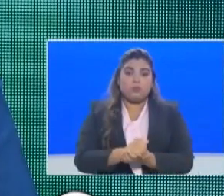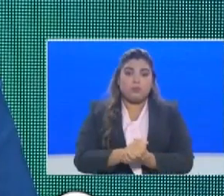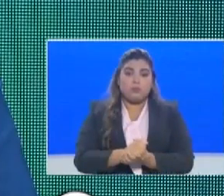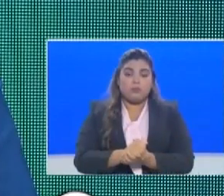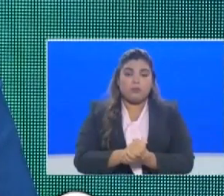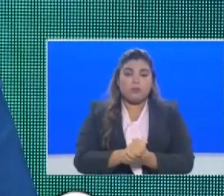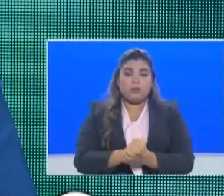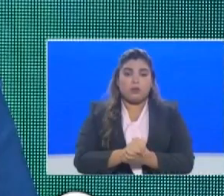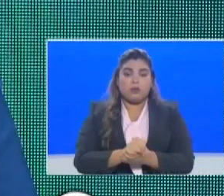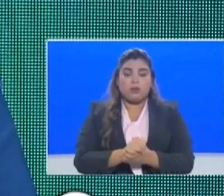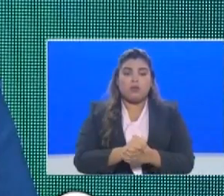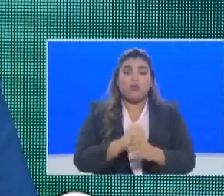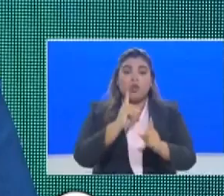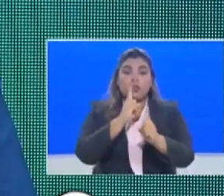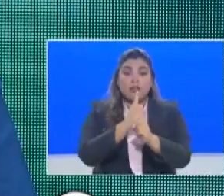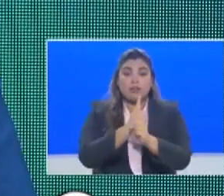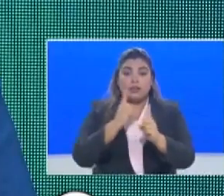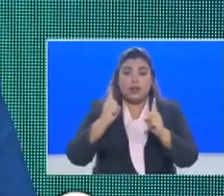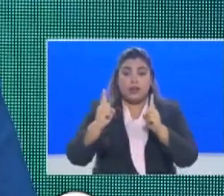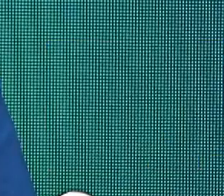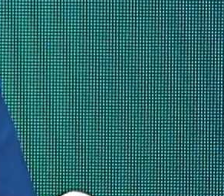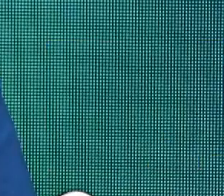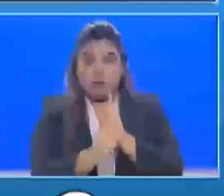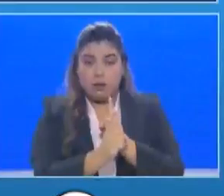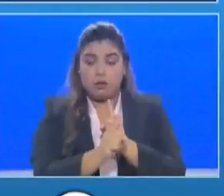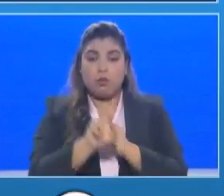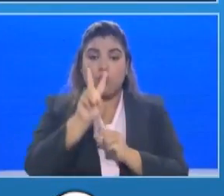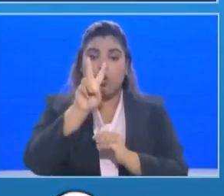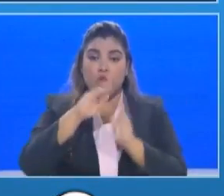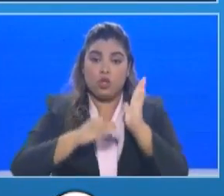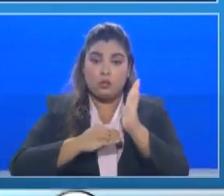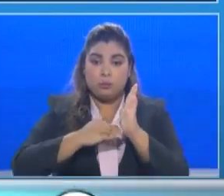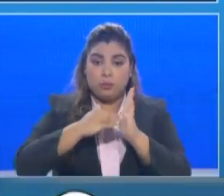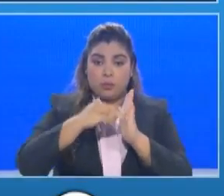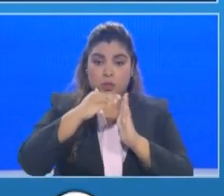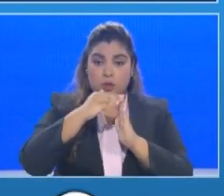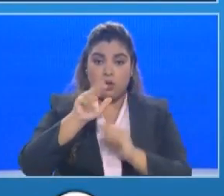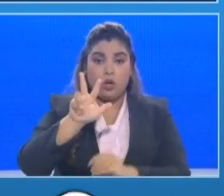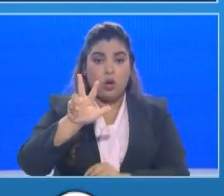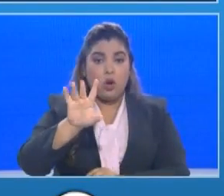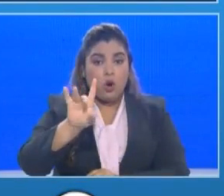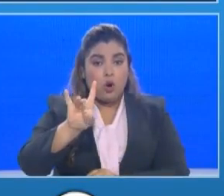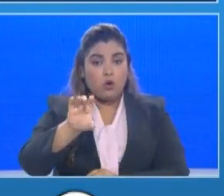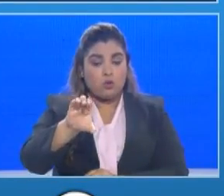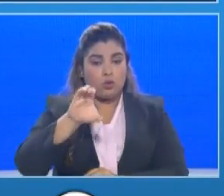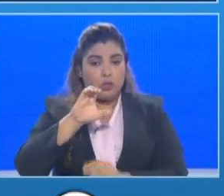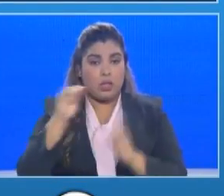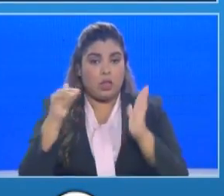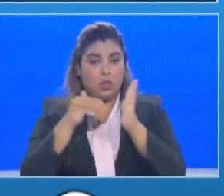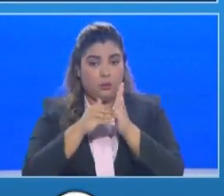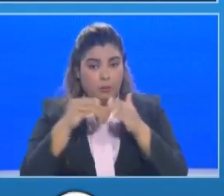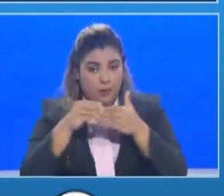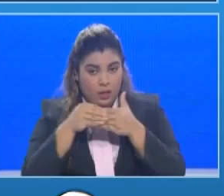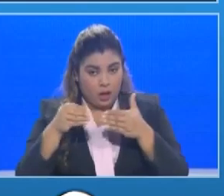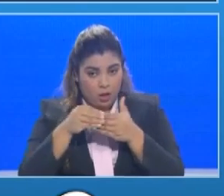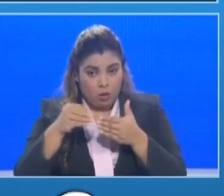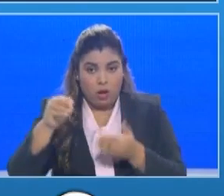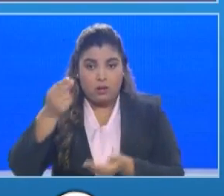traslado interinstitucional de 2.800.000 balboas que nos va a permitir